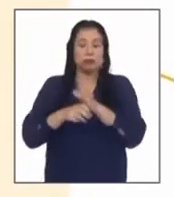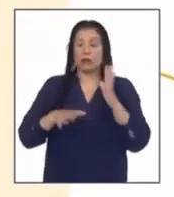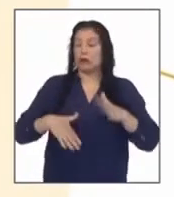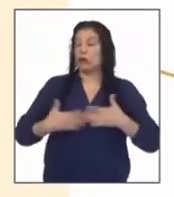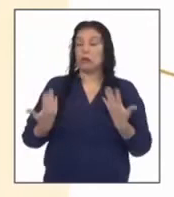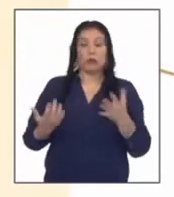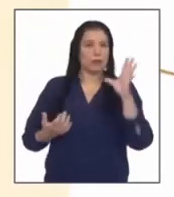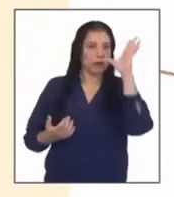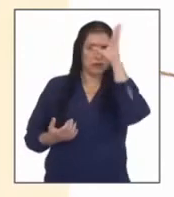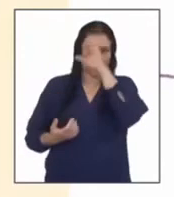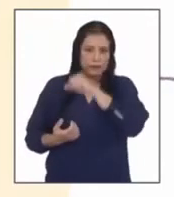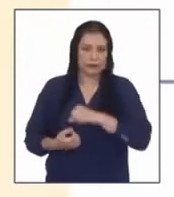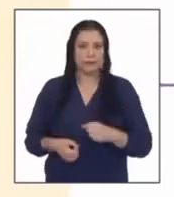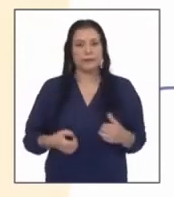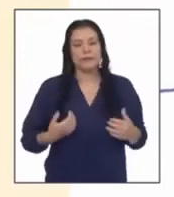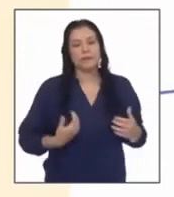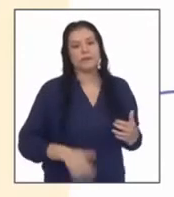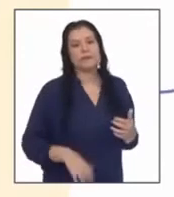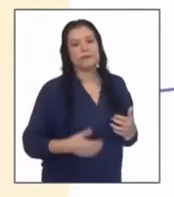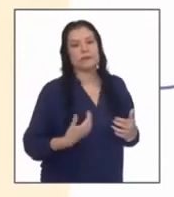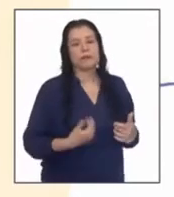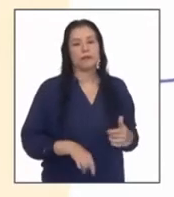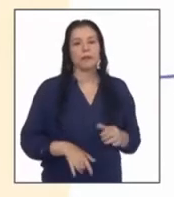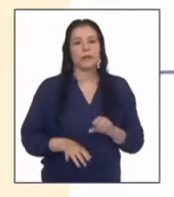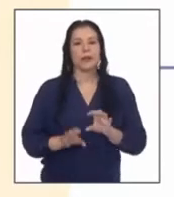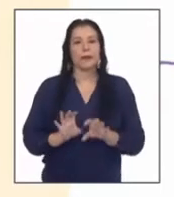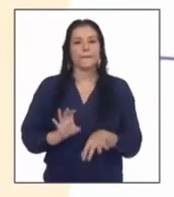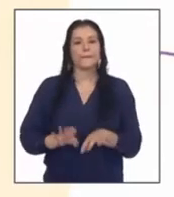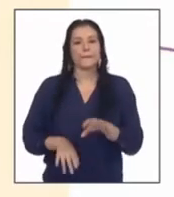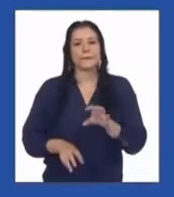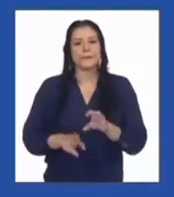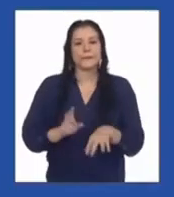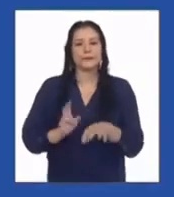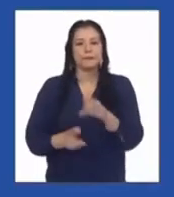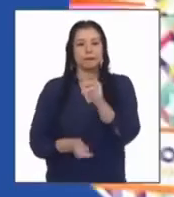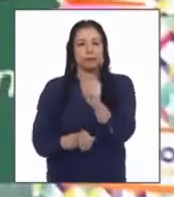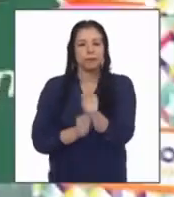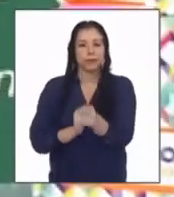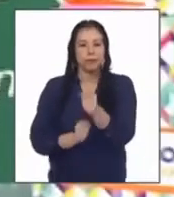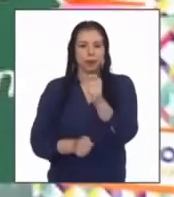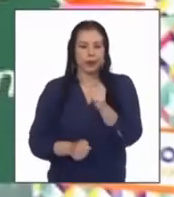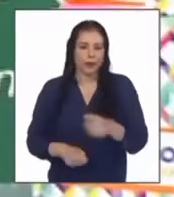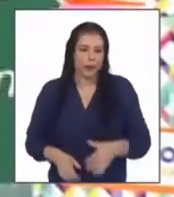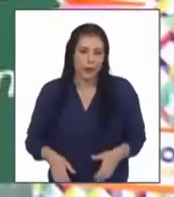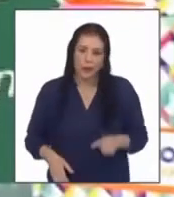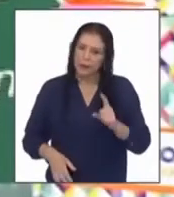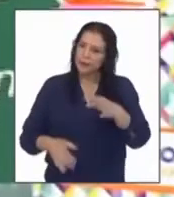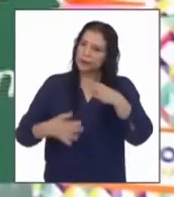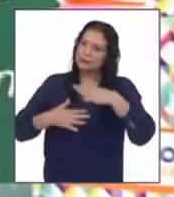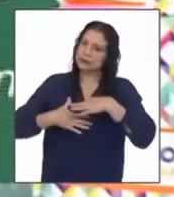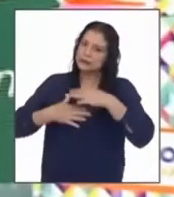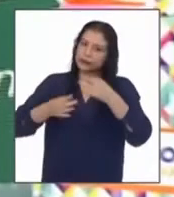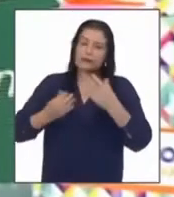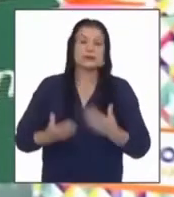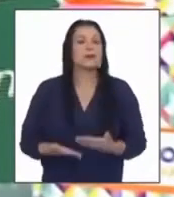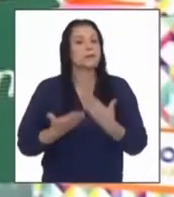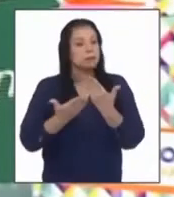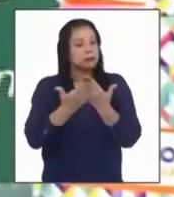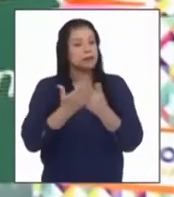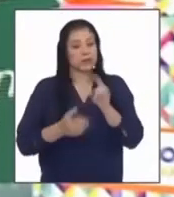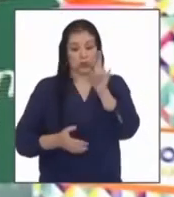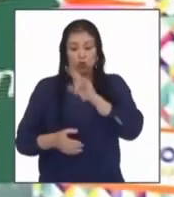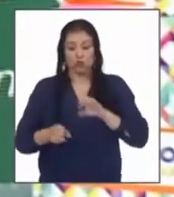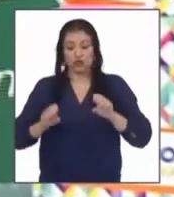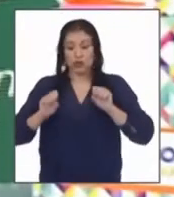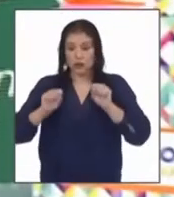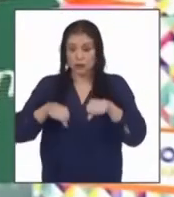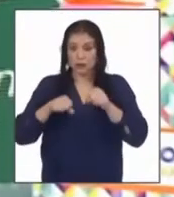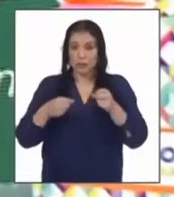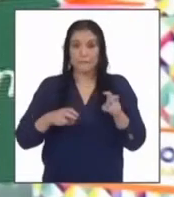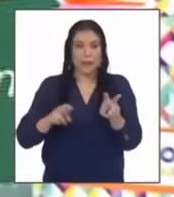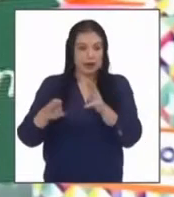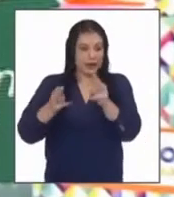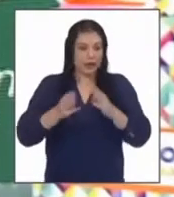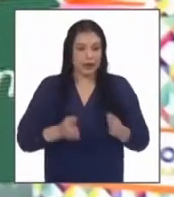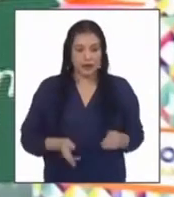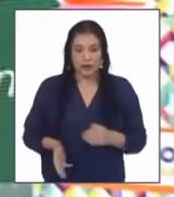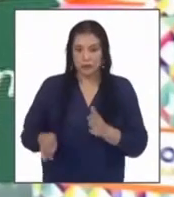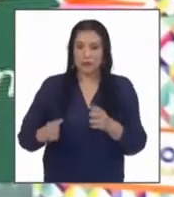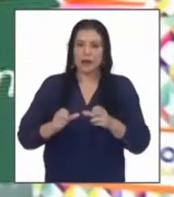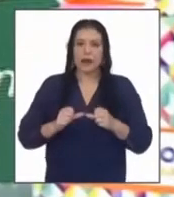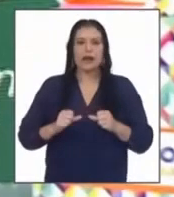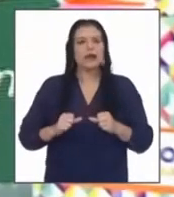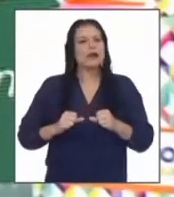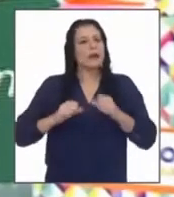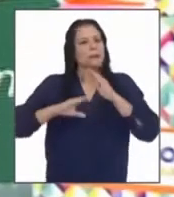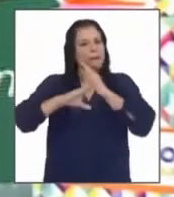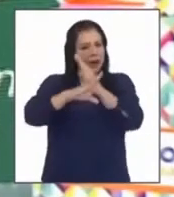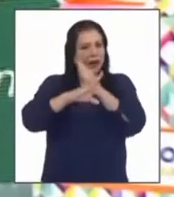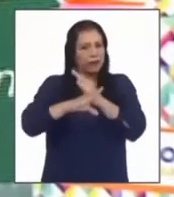es interesante la propuesta de usar la bicicleta como medio de transporte para frenar el